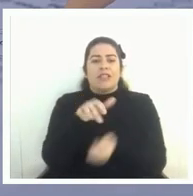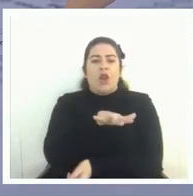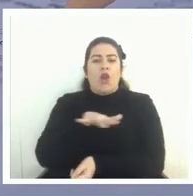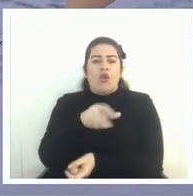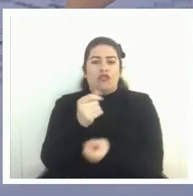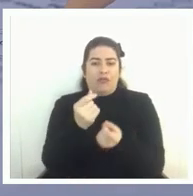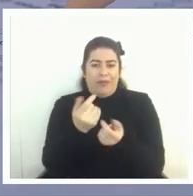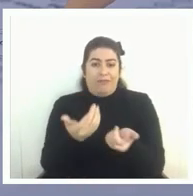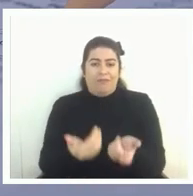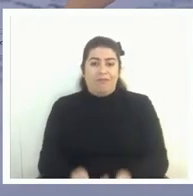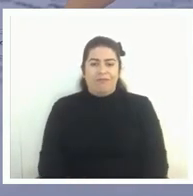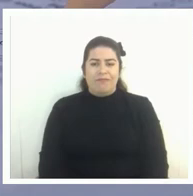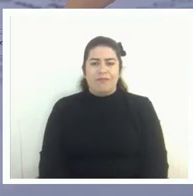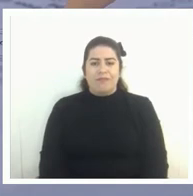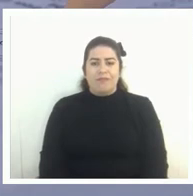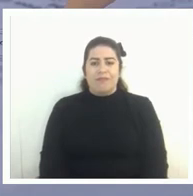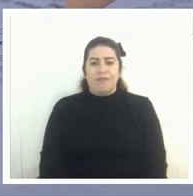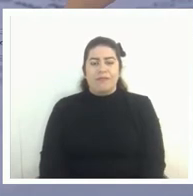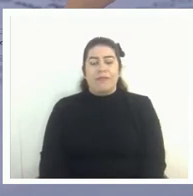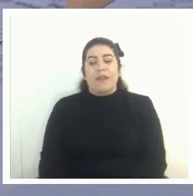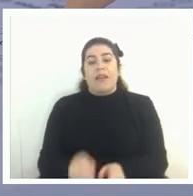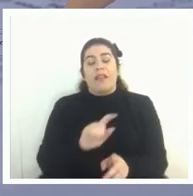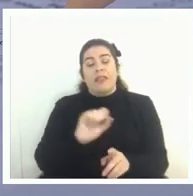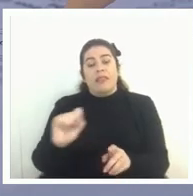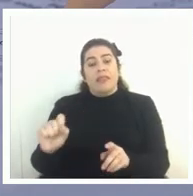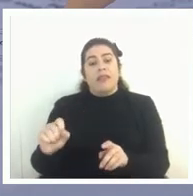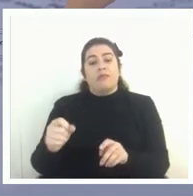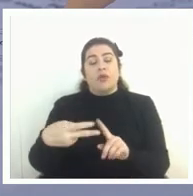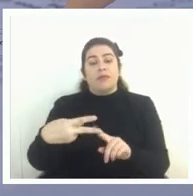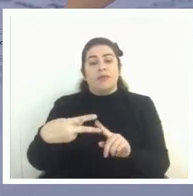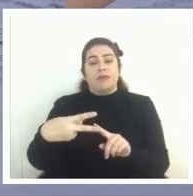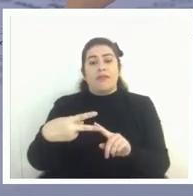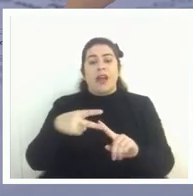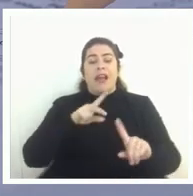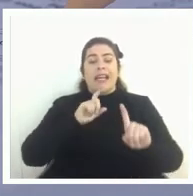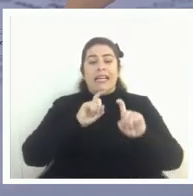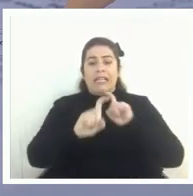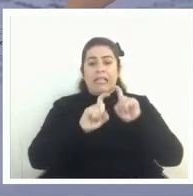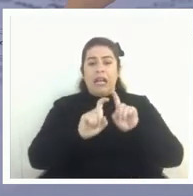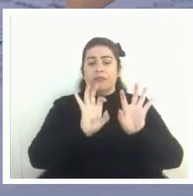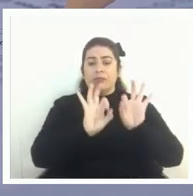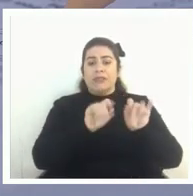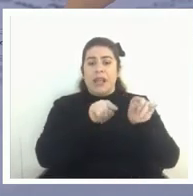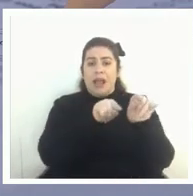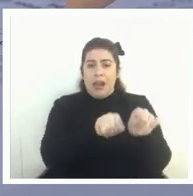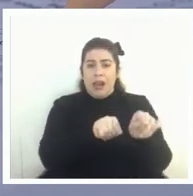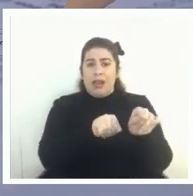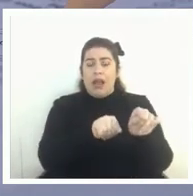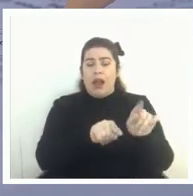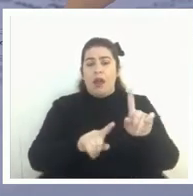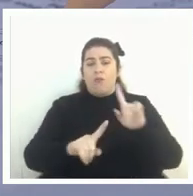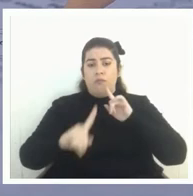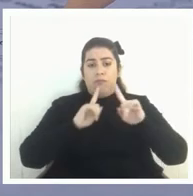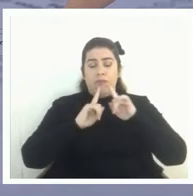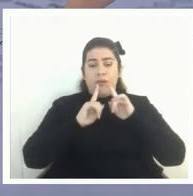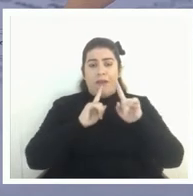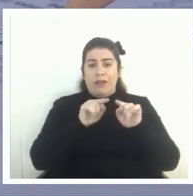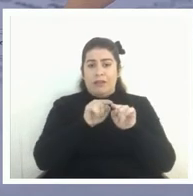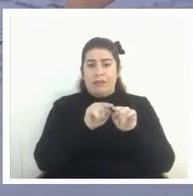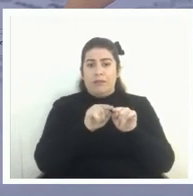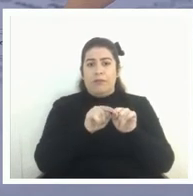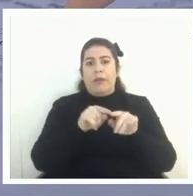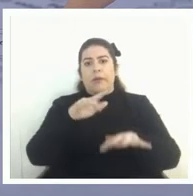después teníamos que habían críticas particulares a varias de esas pruebas la prueba de